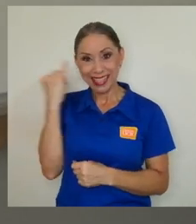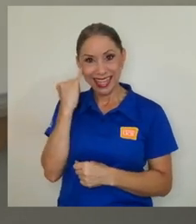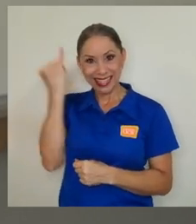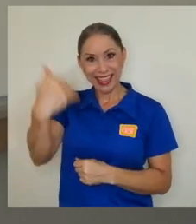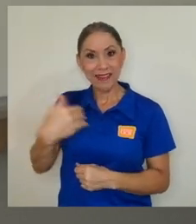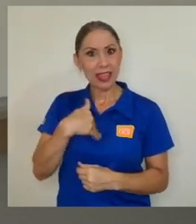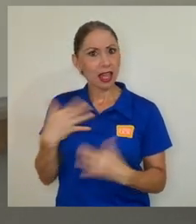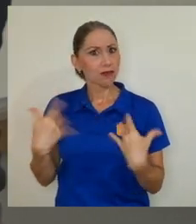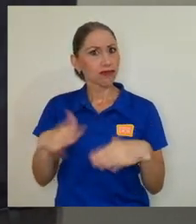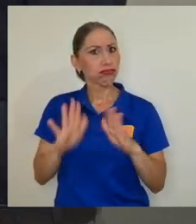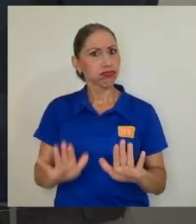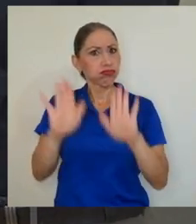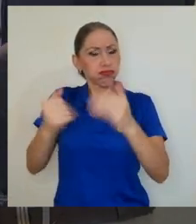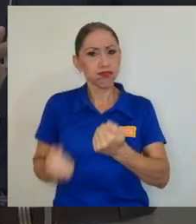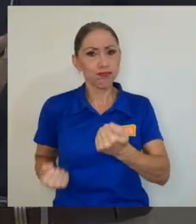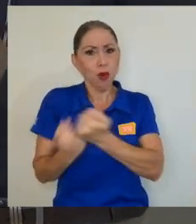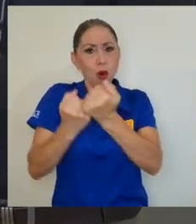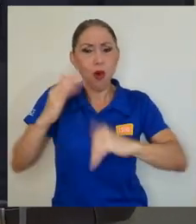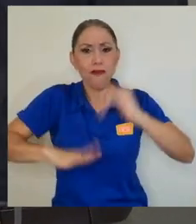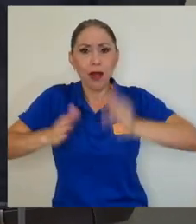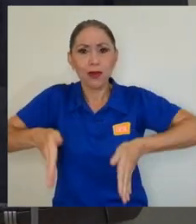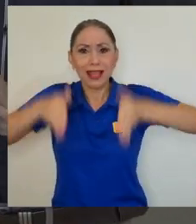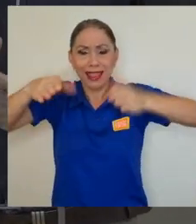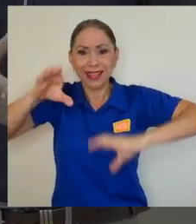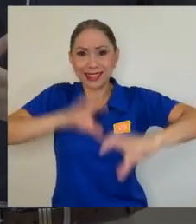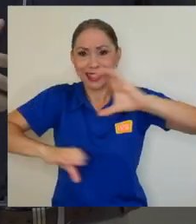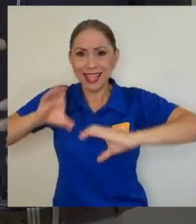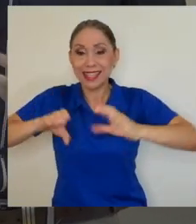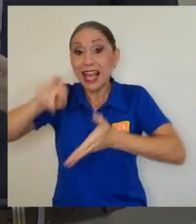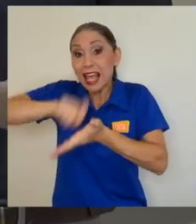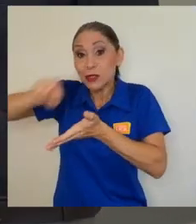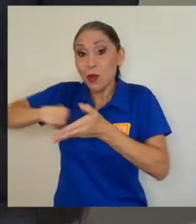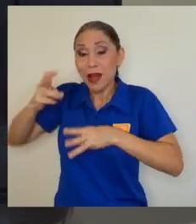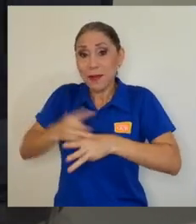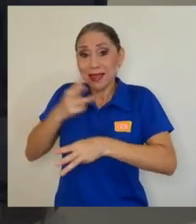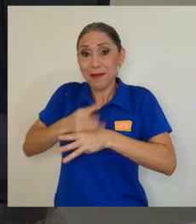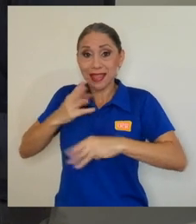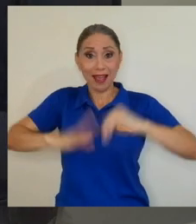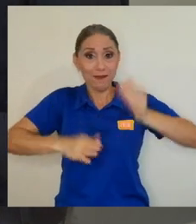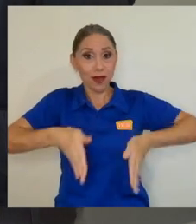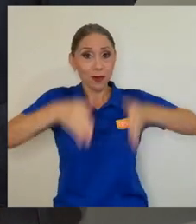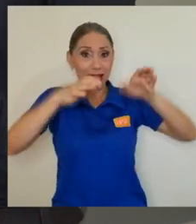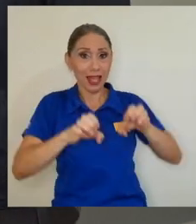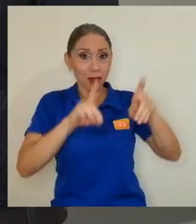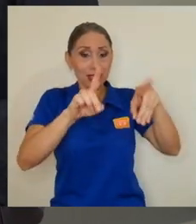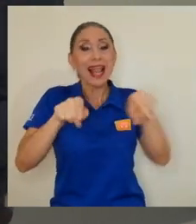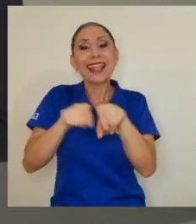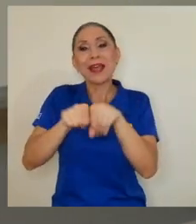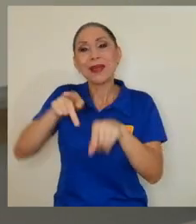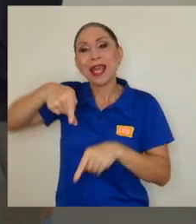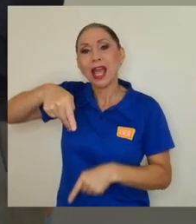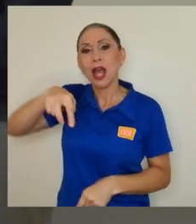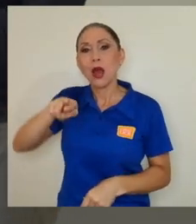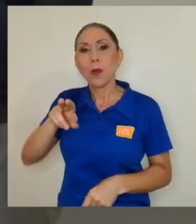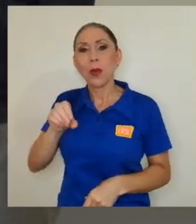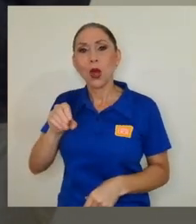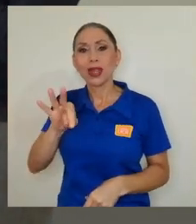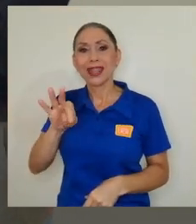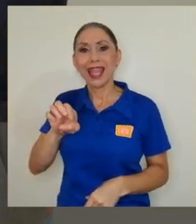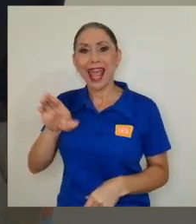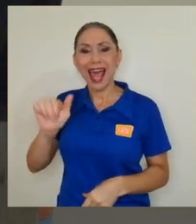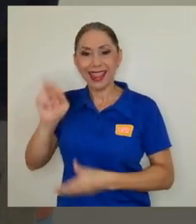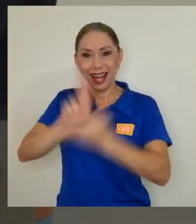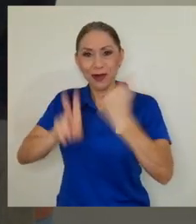cuenta con un gran apoyo de la Facultad de Ciencias, la Escuela de Matemática, la Facultad de Educación y el Protea de la Universidad de Costa Rica.